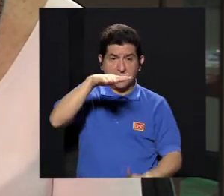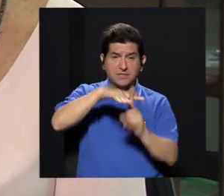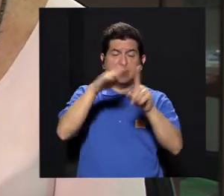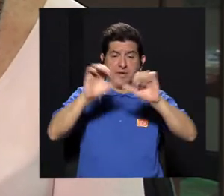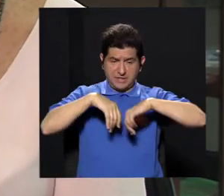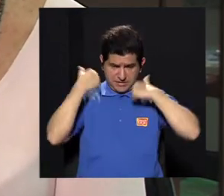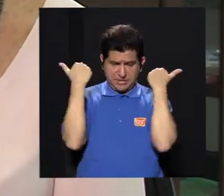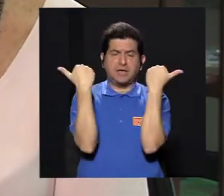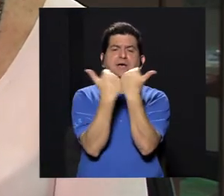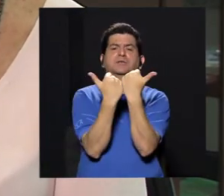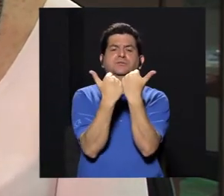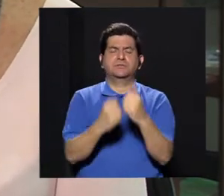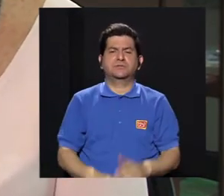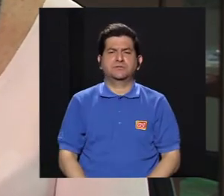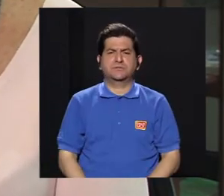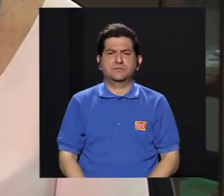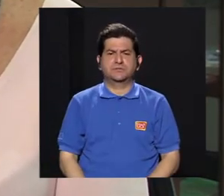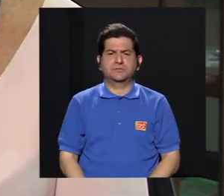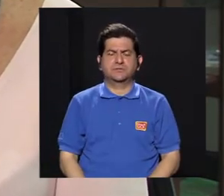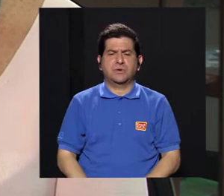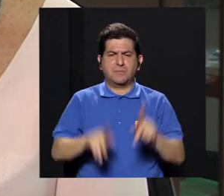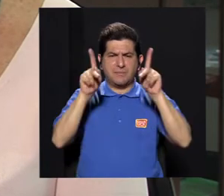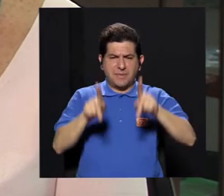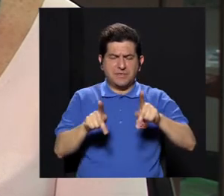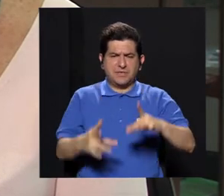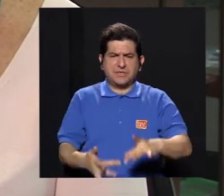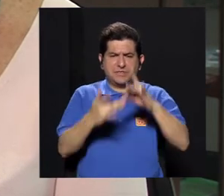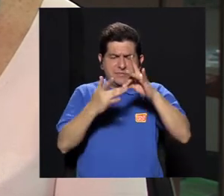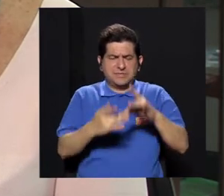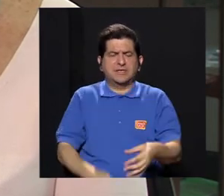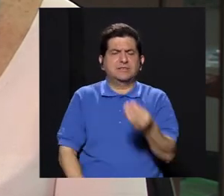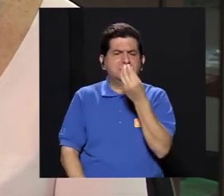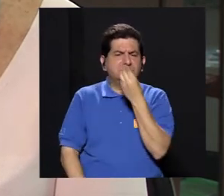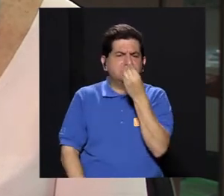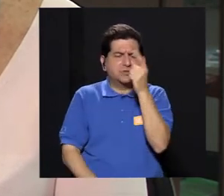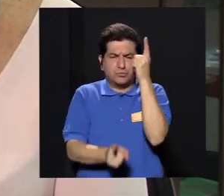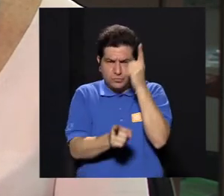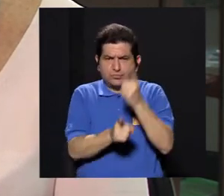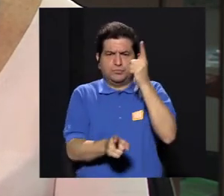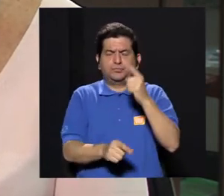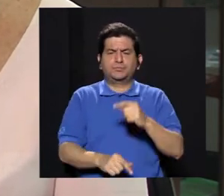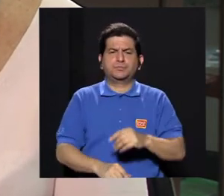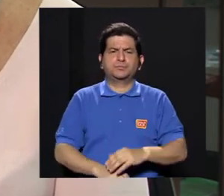así fue como nace la asociación de dietistas y nutricionistas.